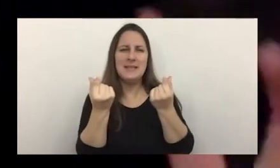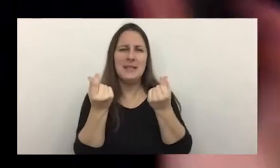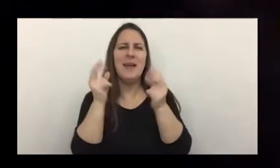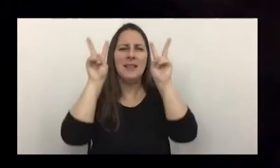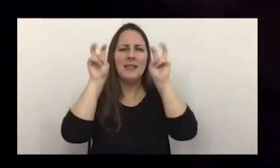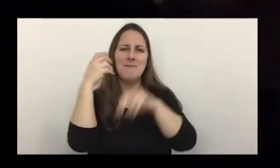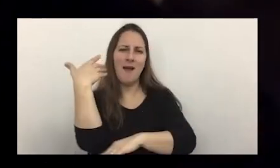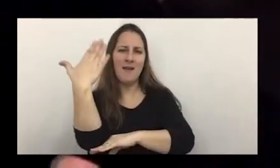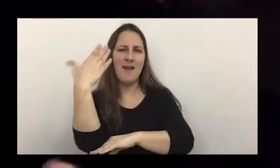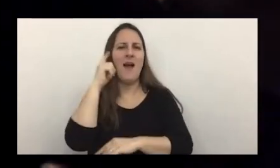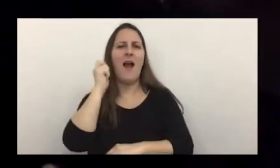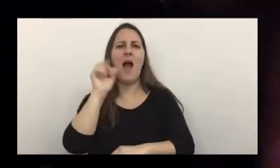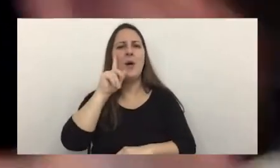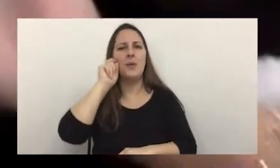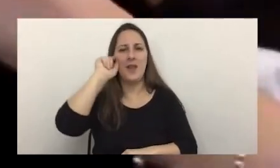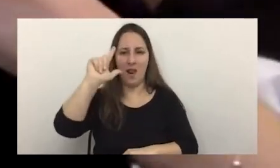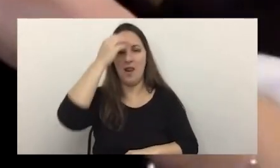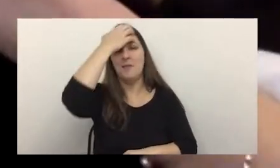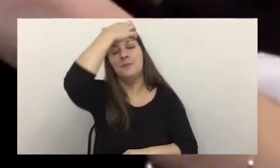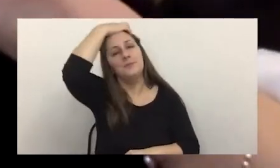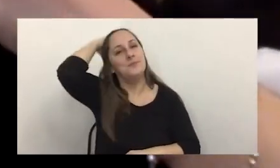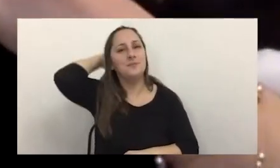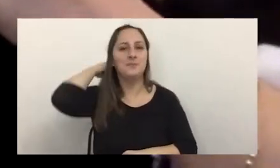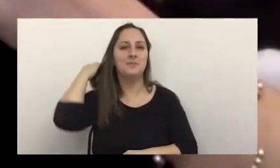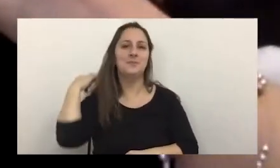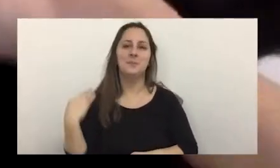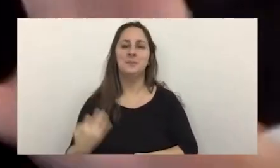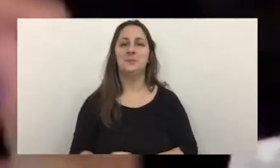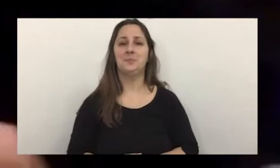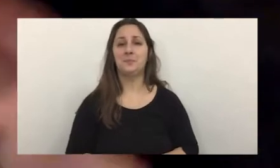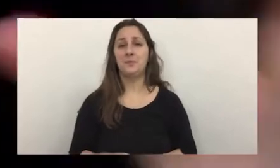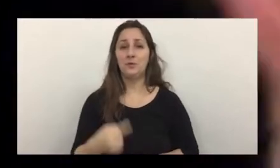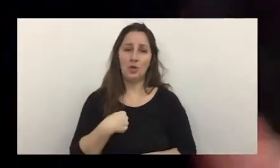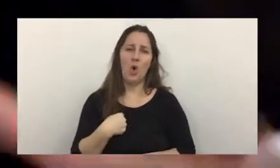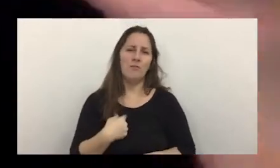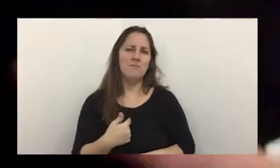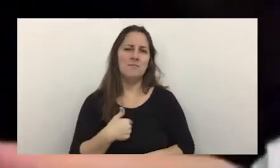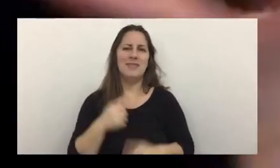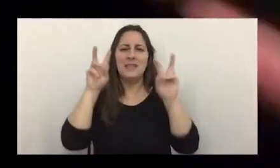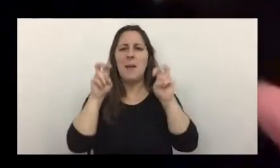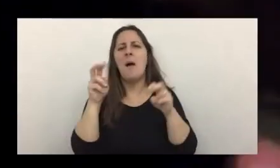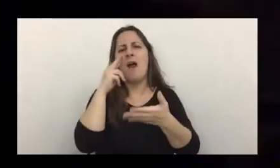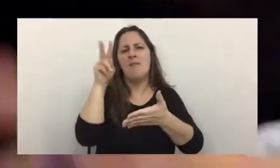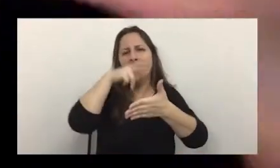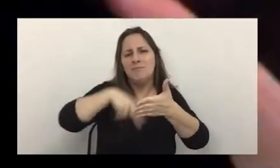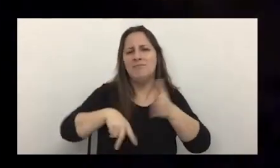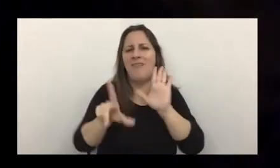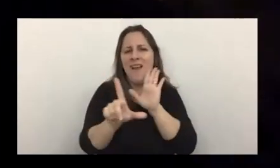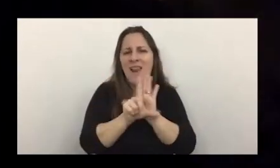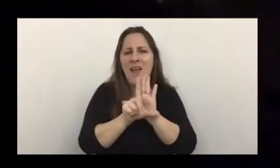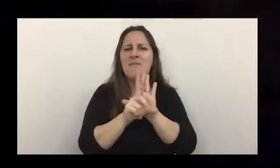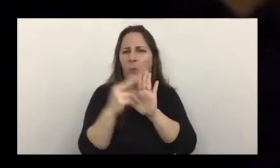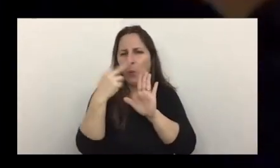muchísimo lo que él pueda aportar en este campo y lo mío lo podrán revisar en la ley y